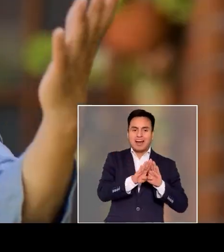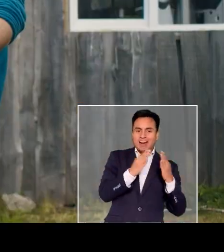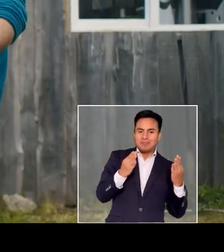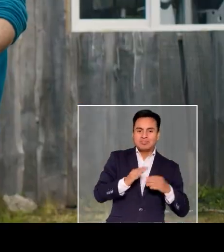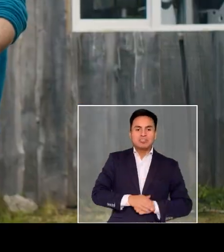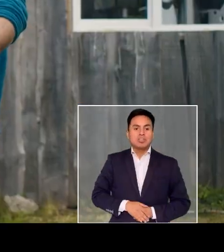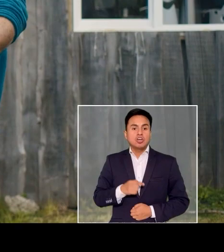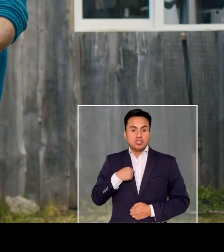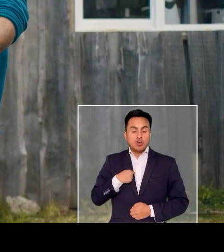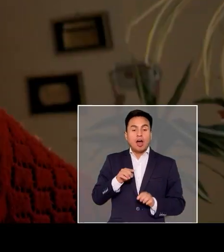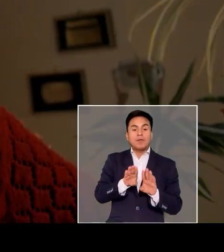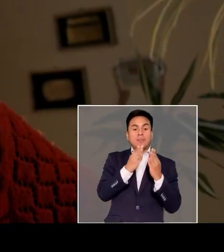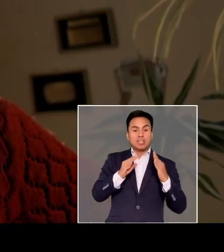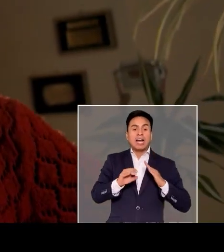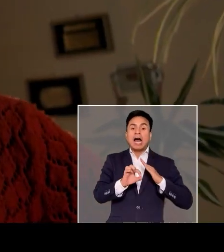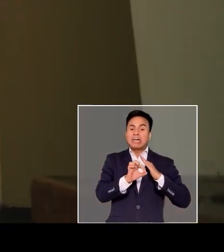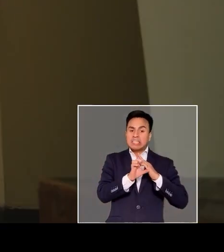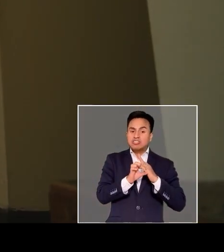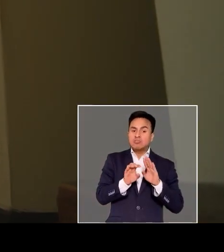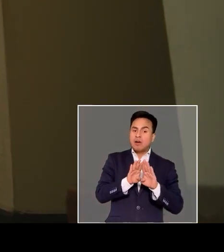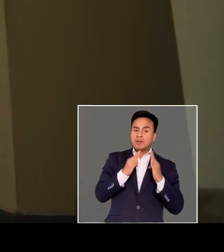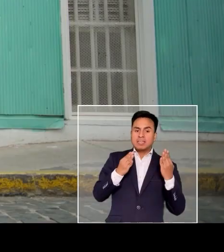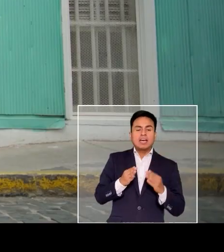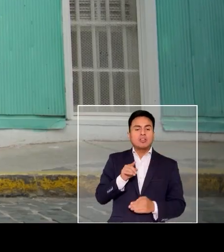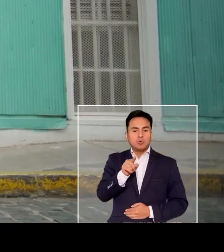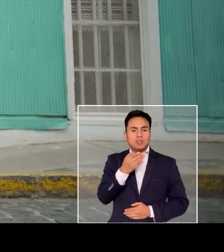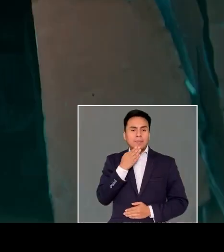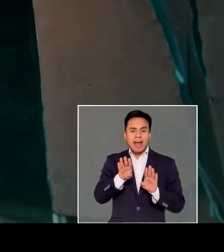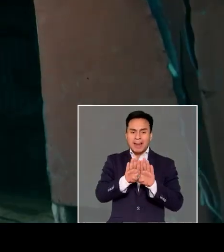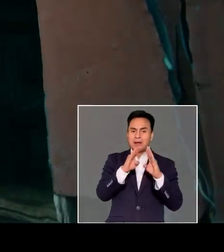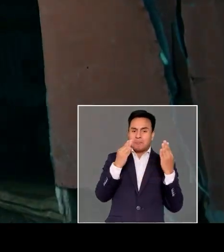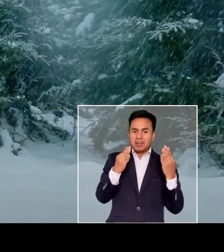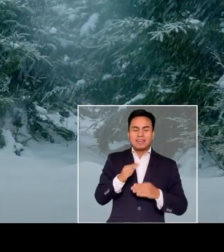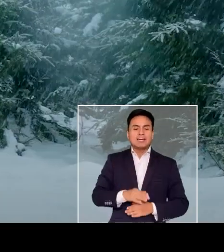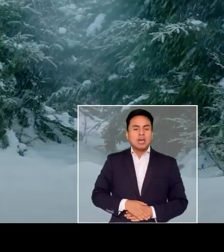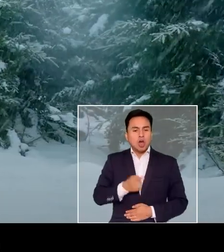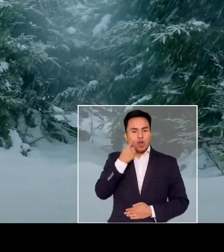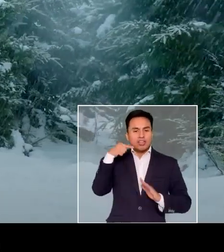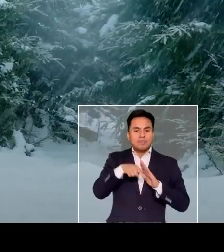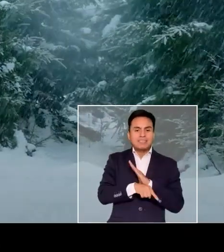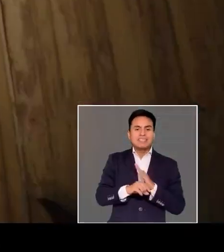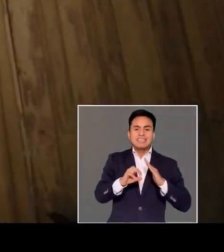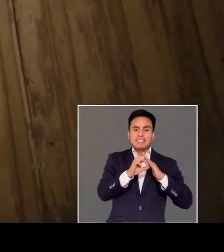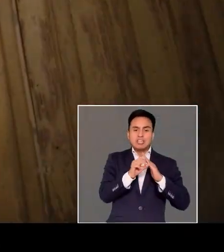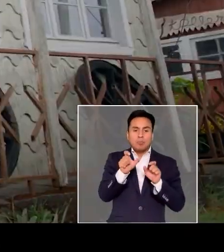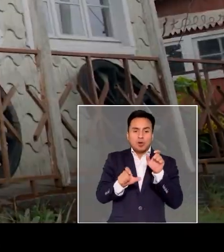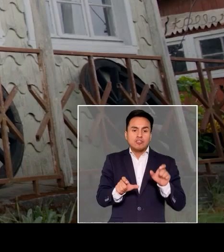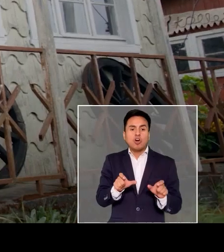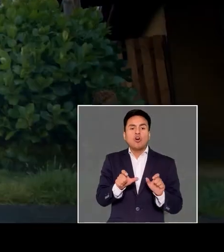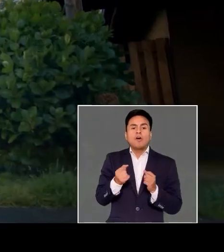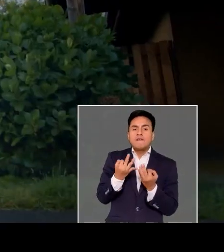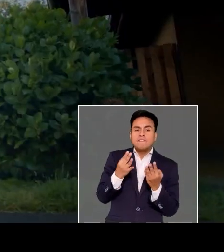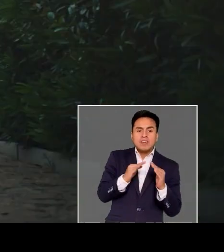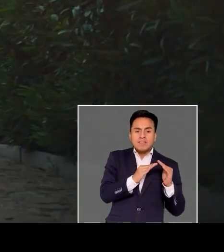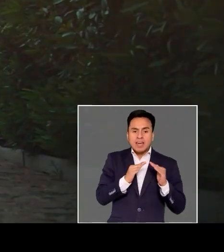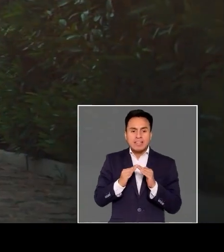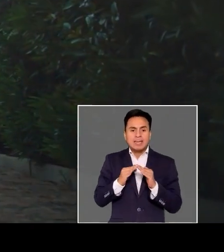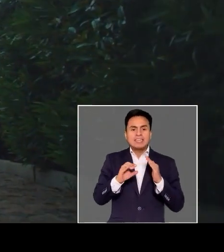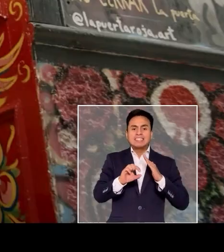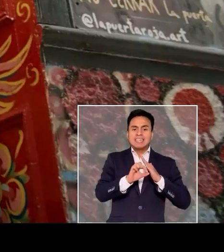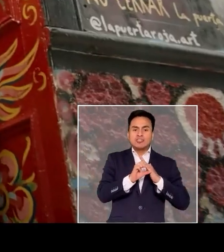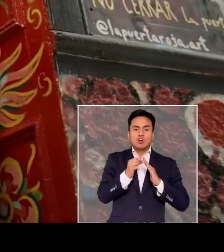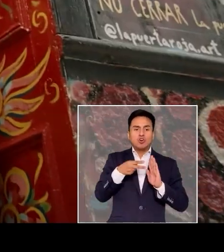Abramos. Yo le voy a abrir la cuenta al Censo. Abre la puerta tú también. Conoce más sobre el Censo de Población y Vivienda en